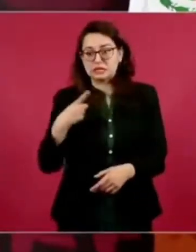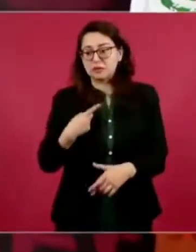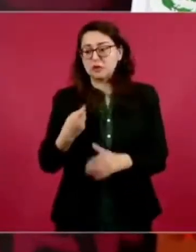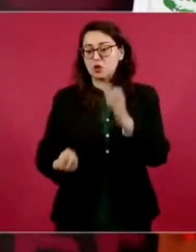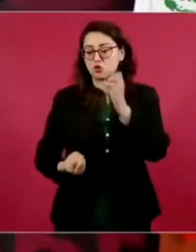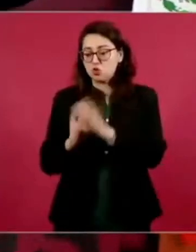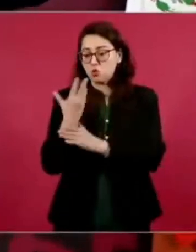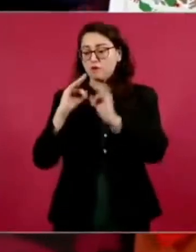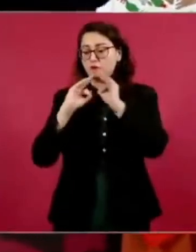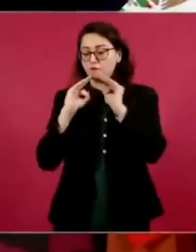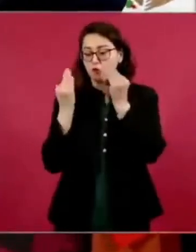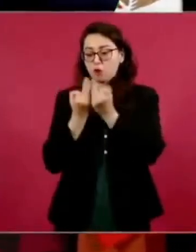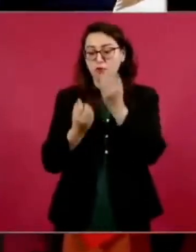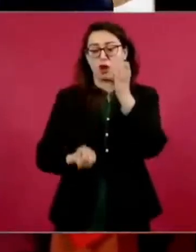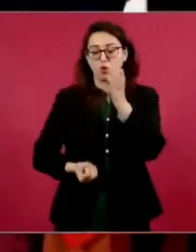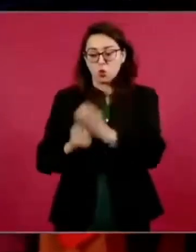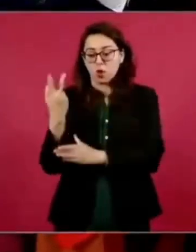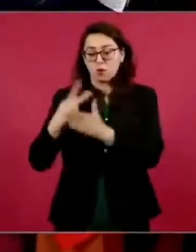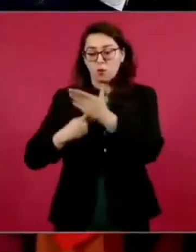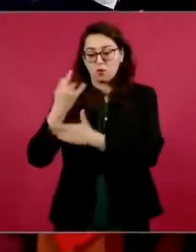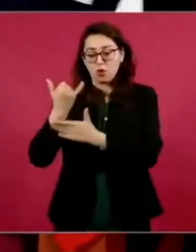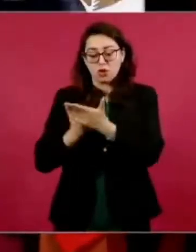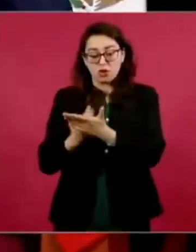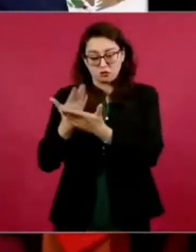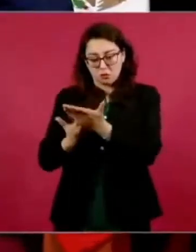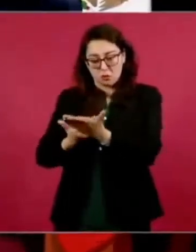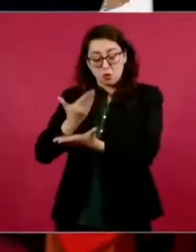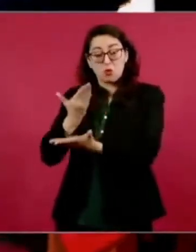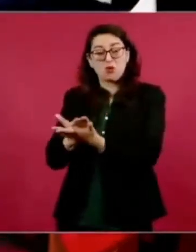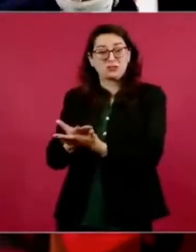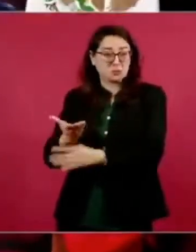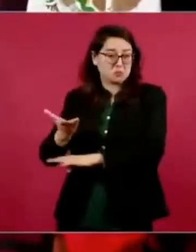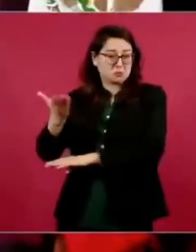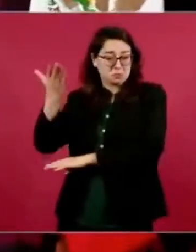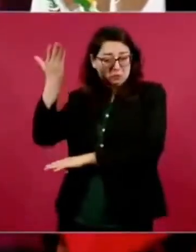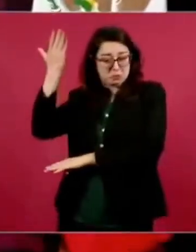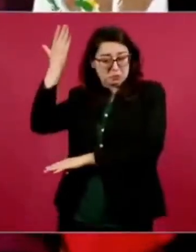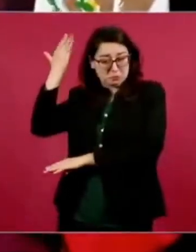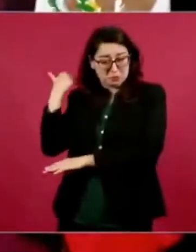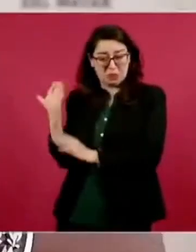es contraria a la que impusieron